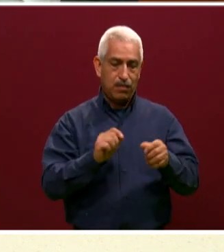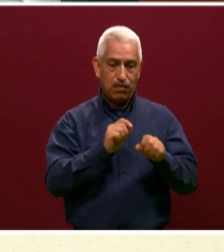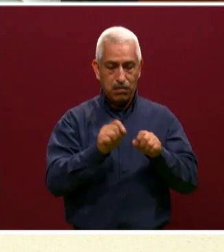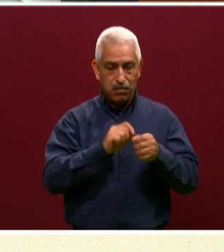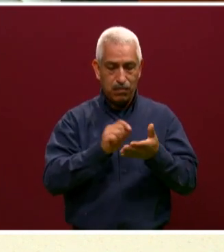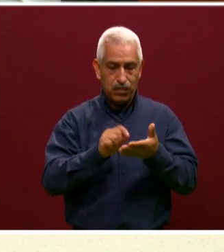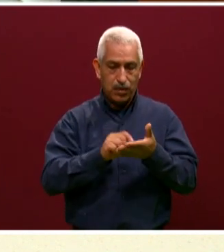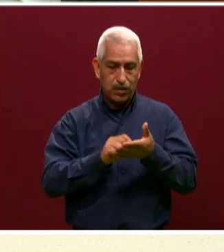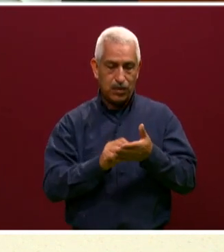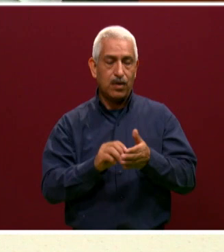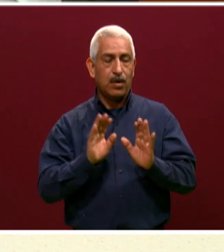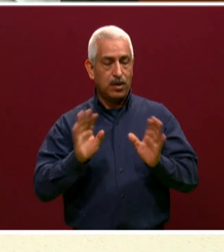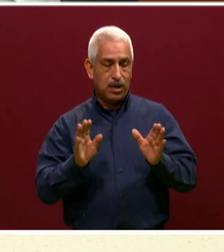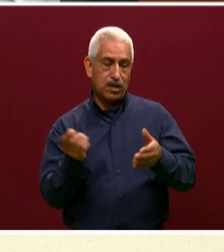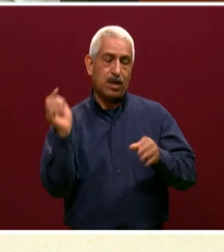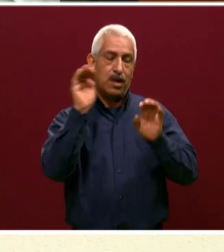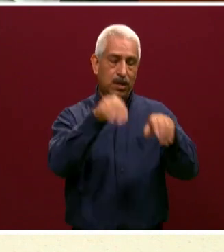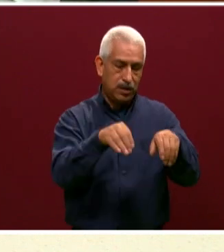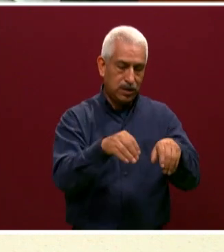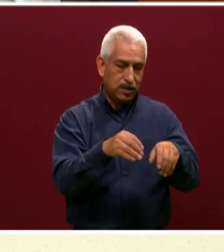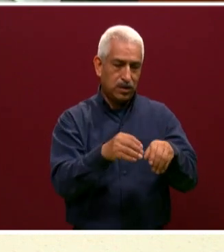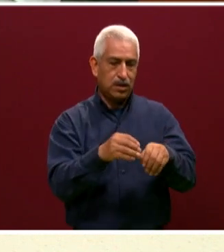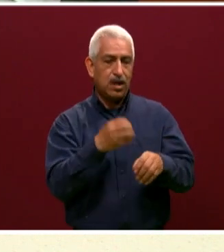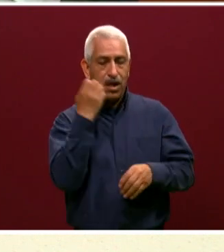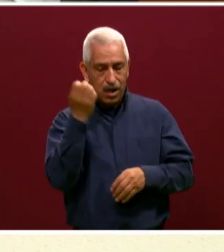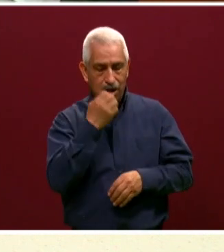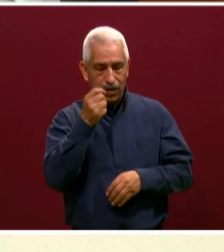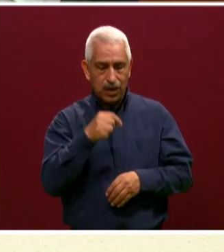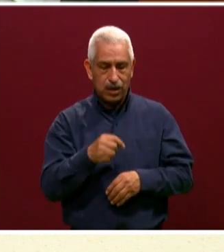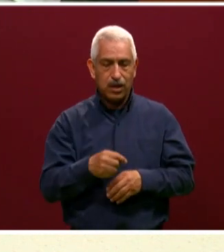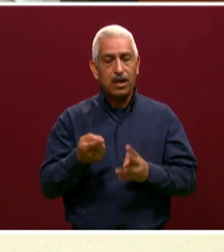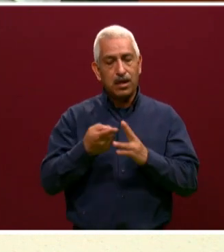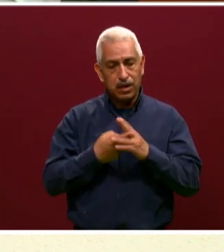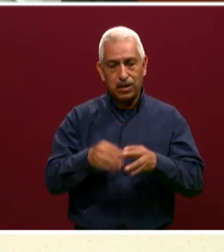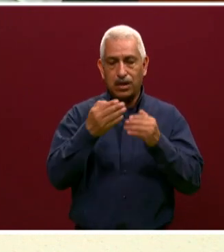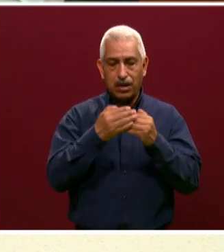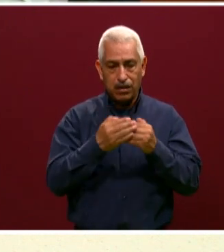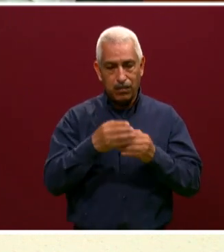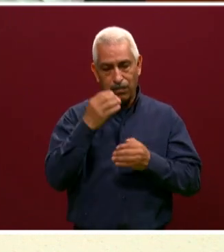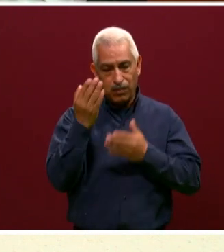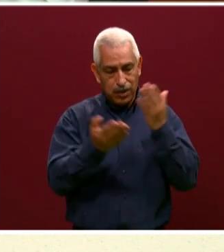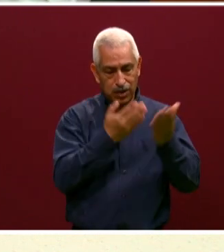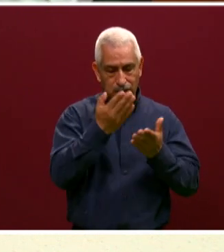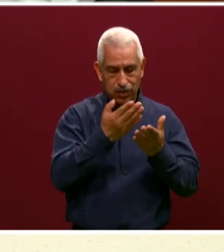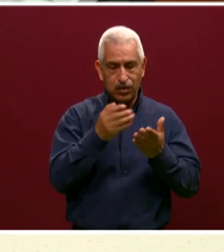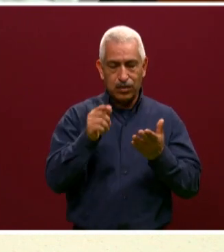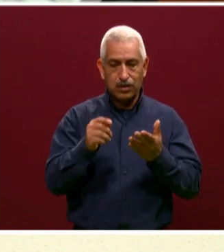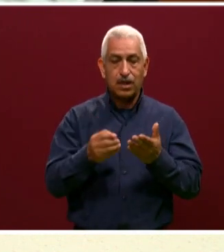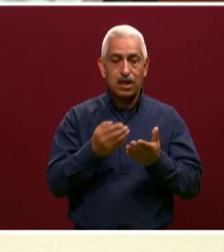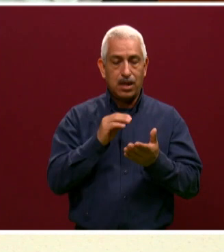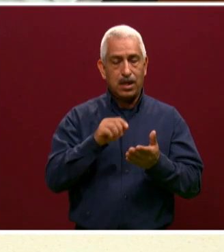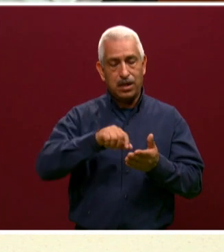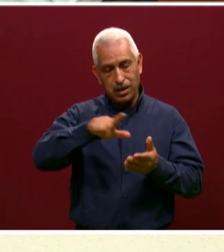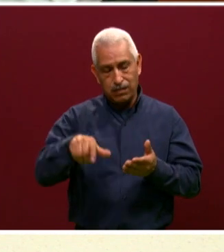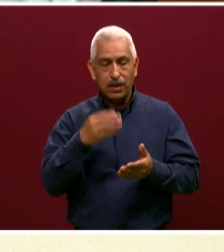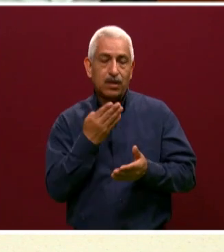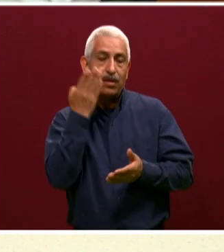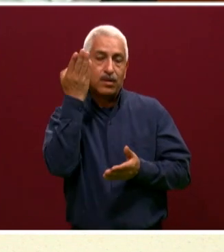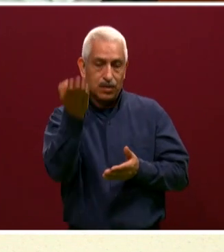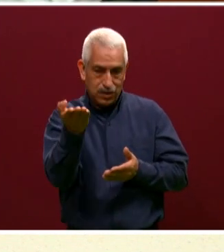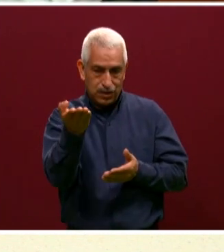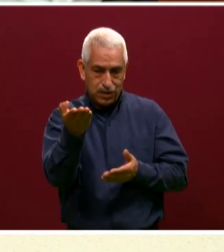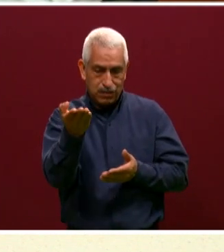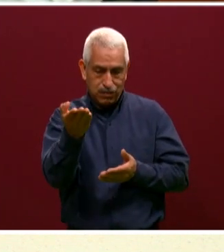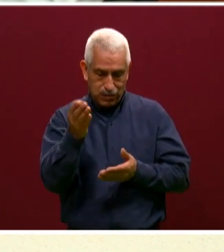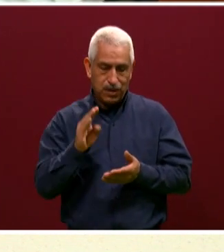de que puedas estudiar ahí, ¿no? Algunos padres pensarán eso también, o mamás, ¿no? Sí, por esta cuestión ahorita más grave